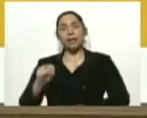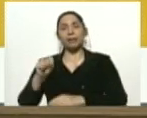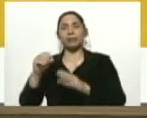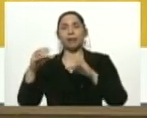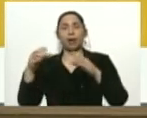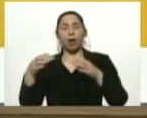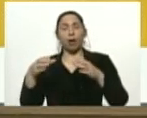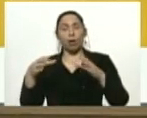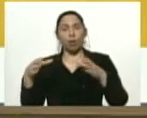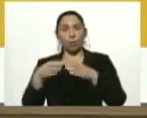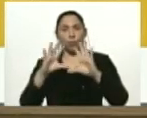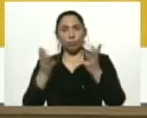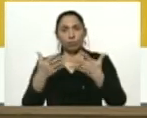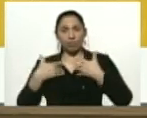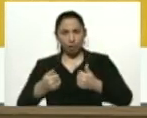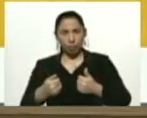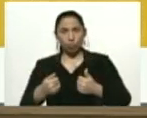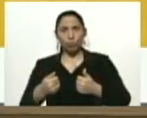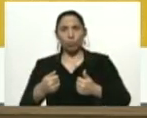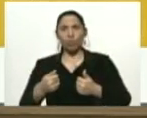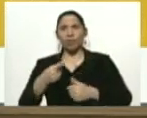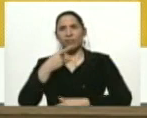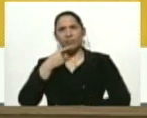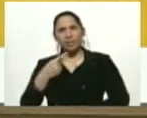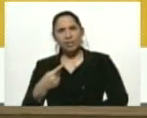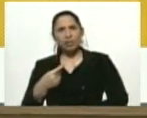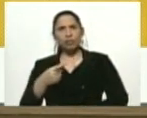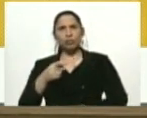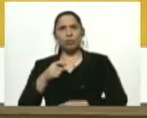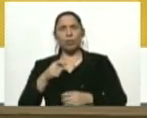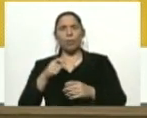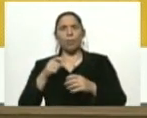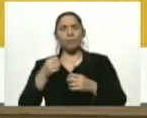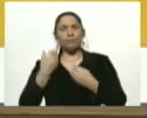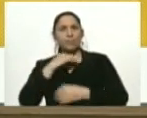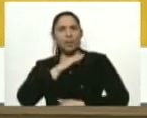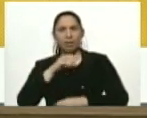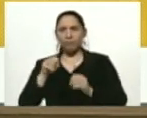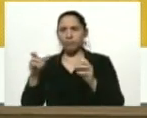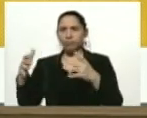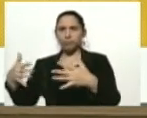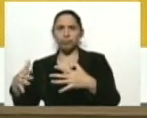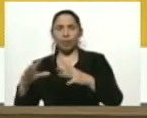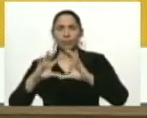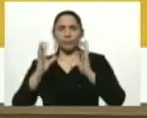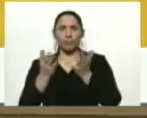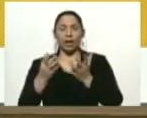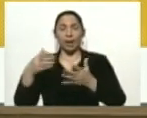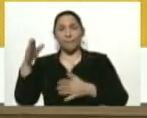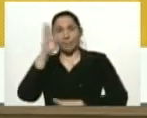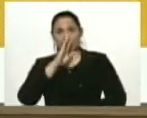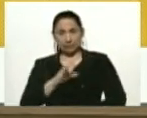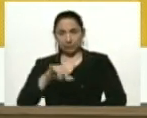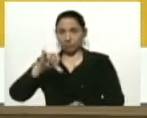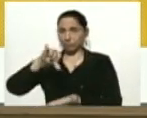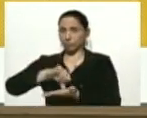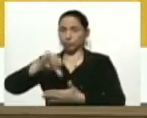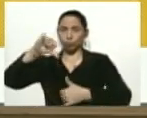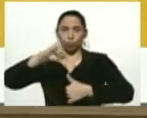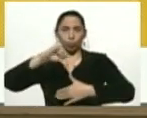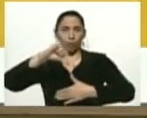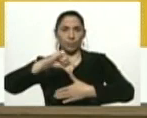que la pandemia se trasladó a Sudamérica y con justa razón por Brasil, donde es el epicentro de la pandemia en Sudamérica,